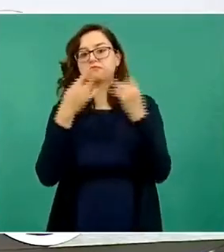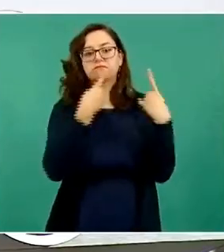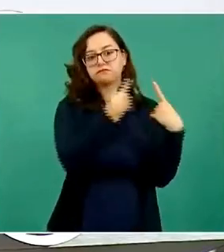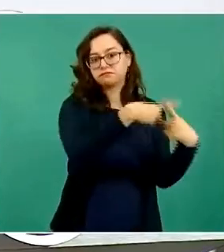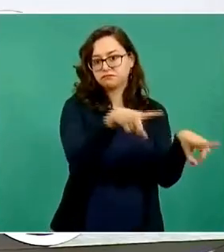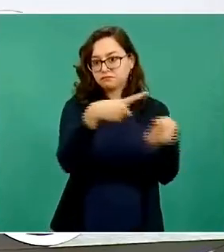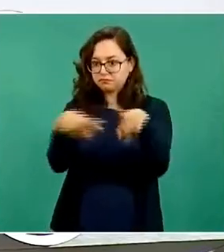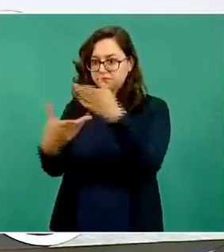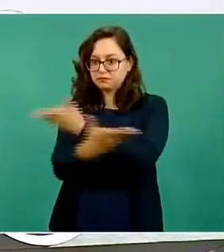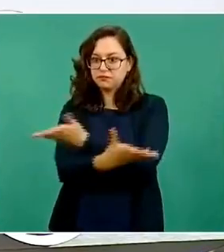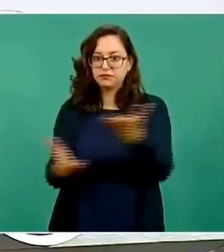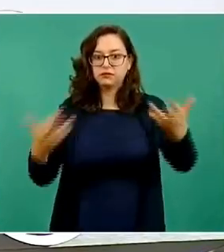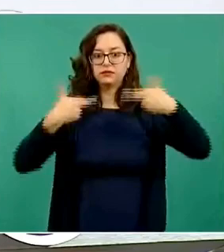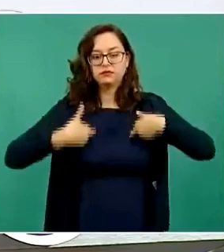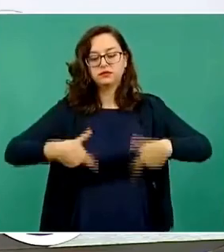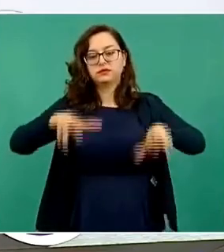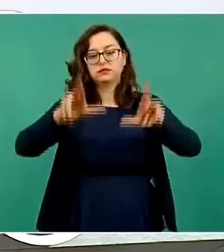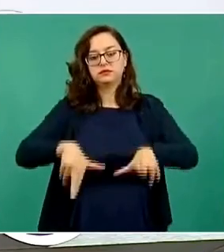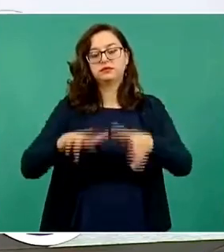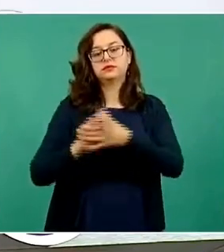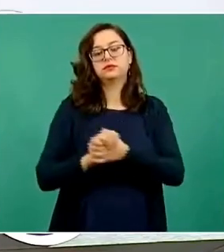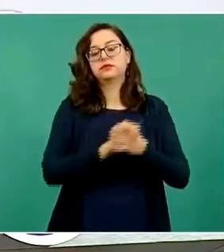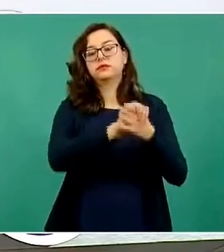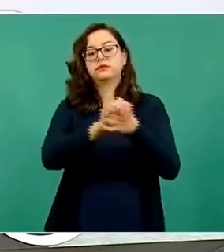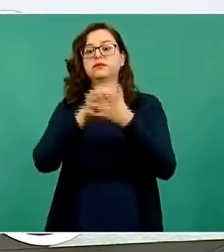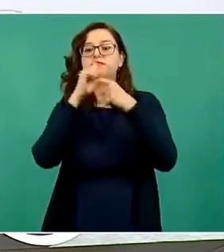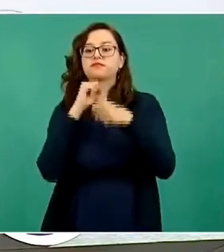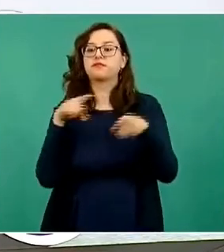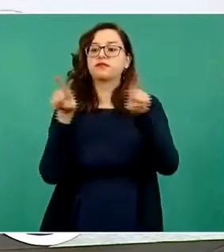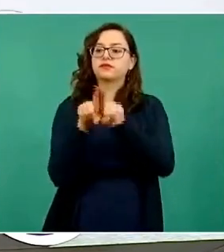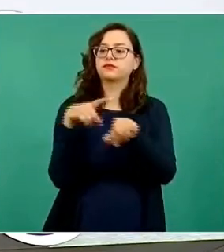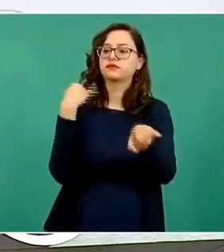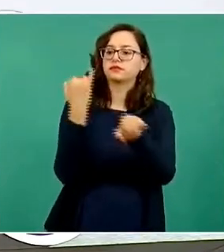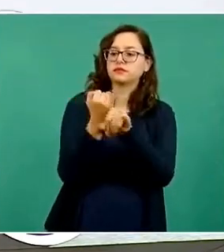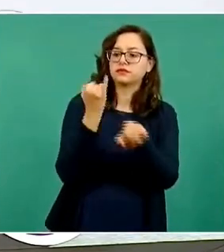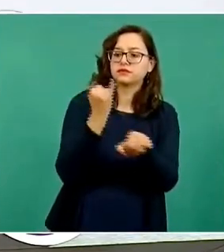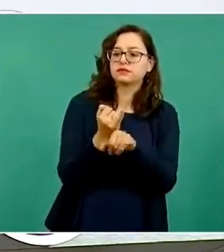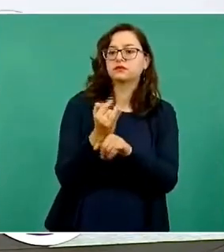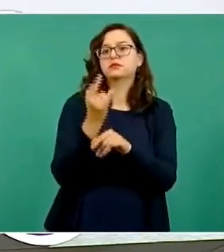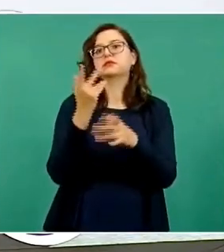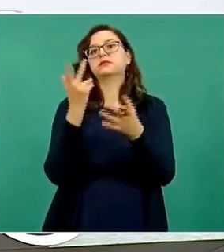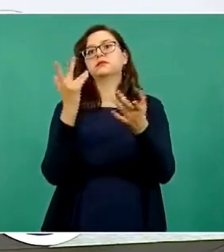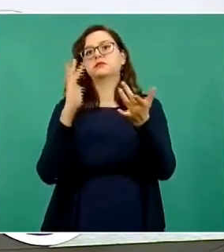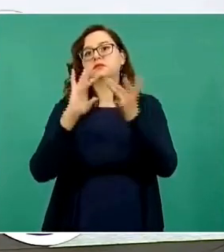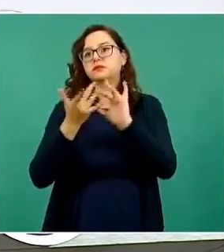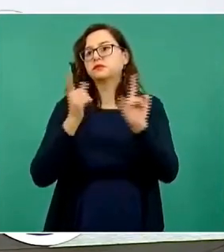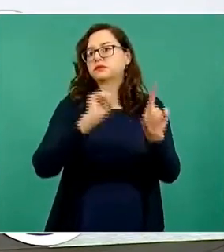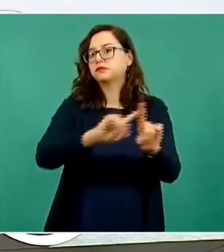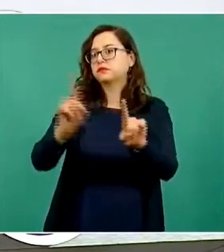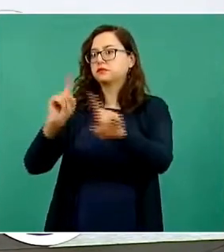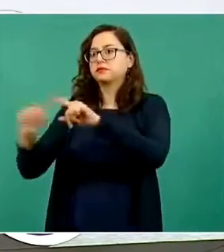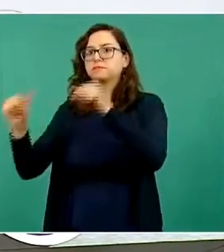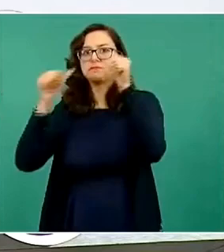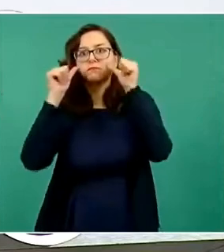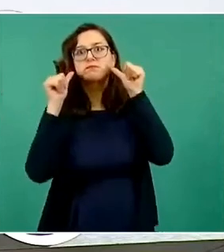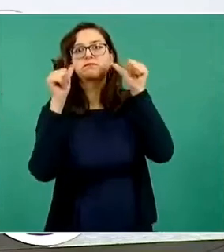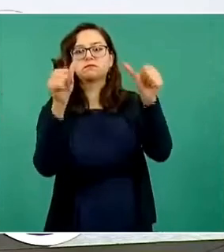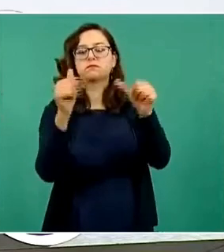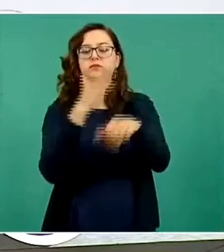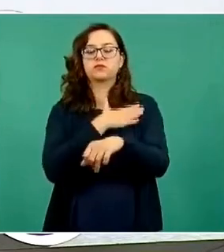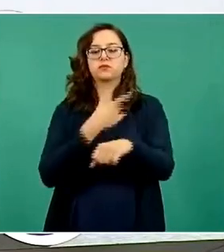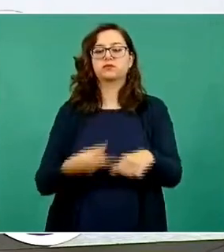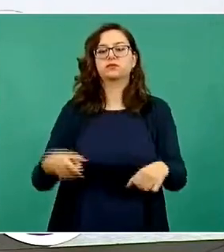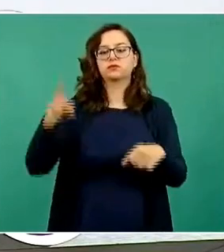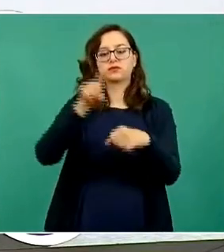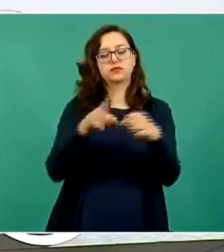los que nos siguen por las redes sociales. Muy buenos días a todas y todos. Como hacemos sin